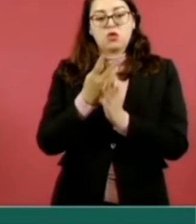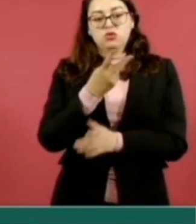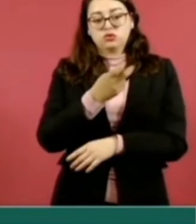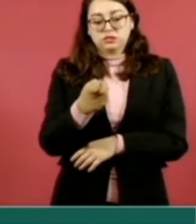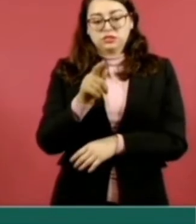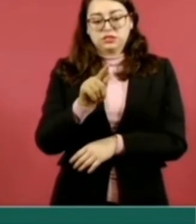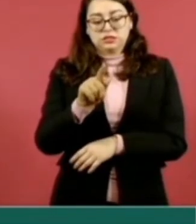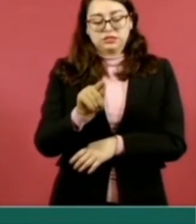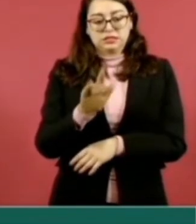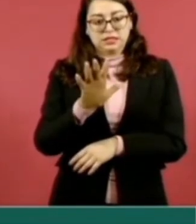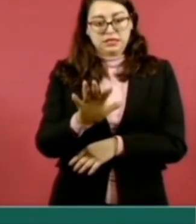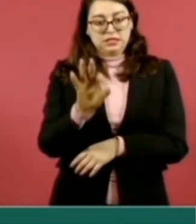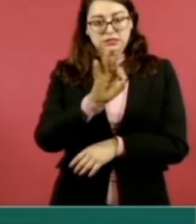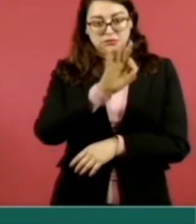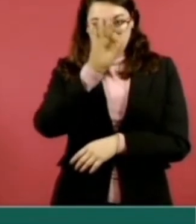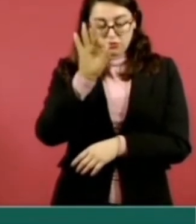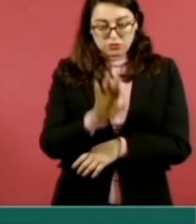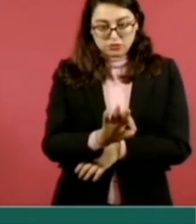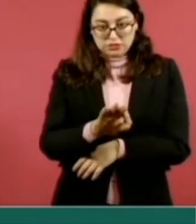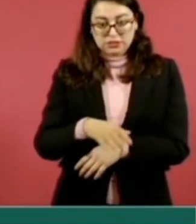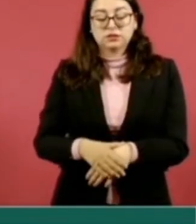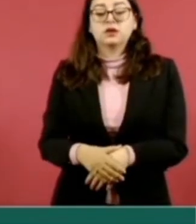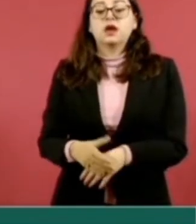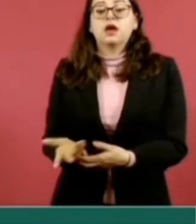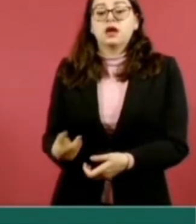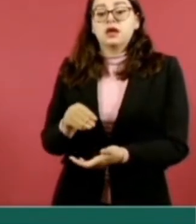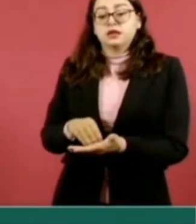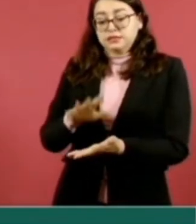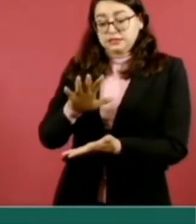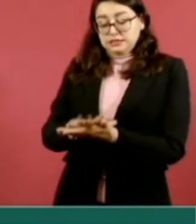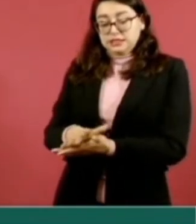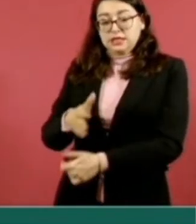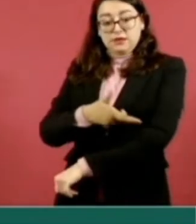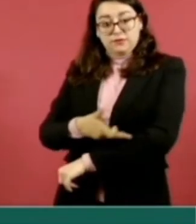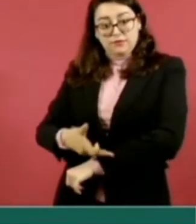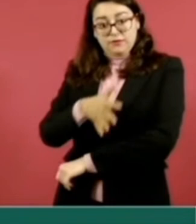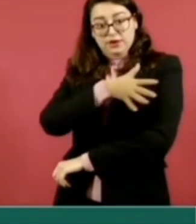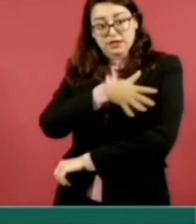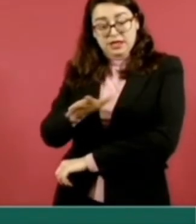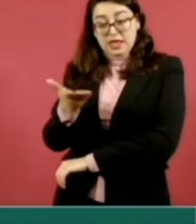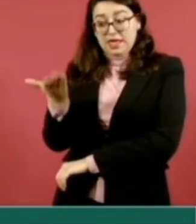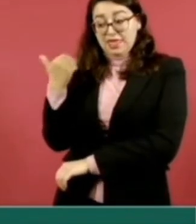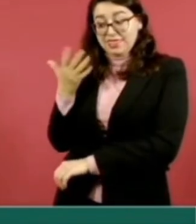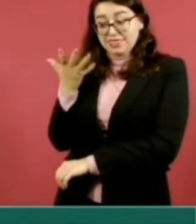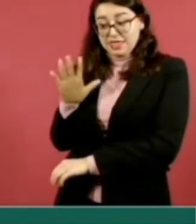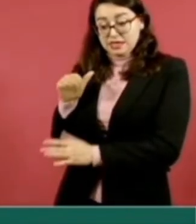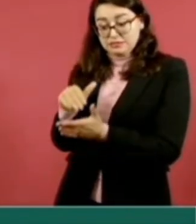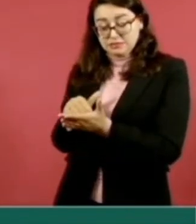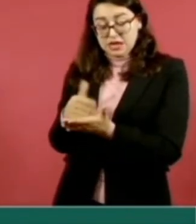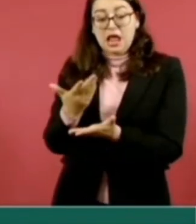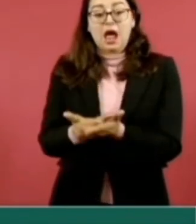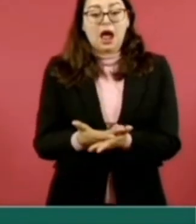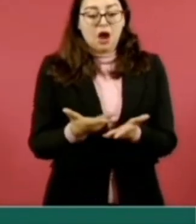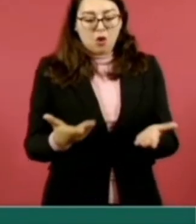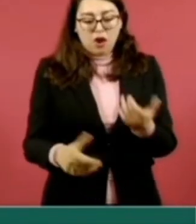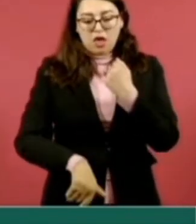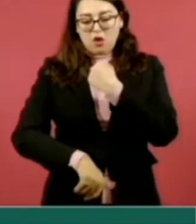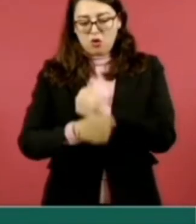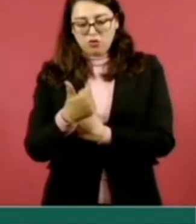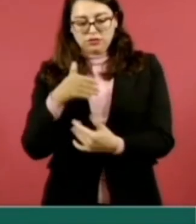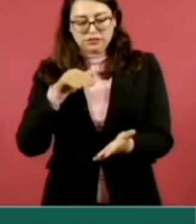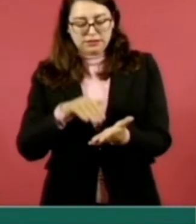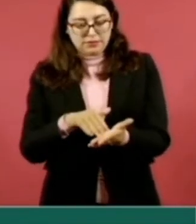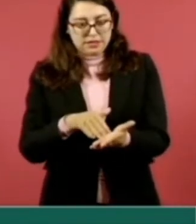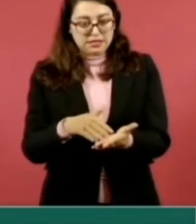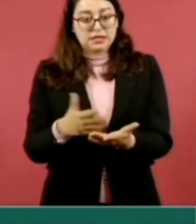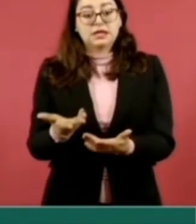en Guerrero. Las consultas de medicina familiar pasaron de 10 mil 929 a 11 mil 694. Las